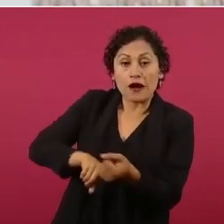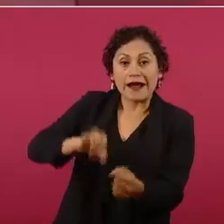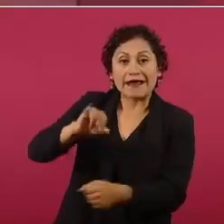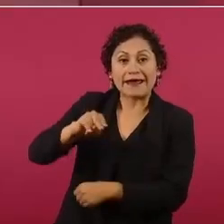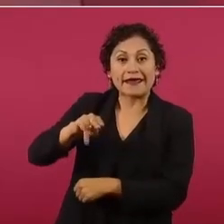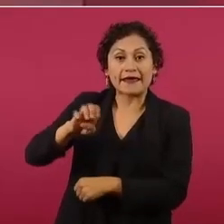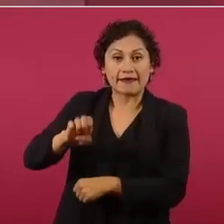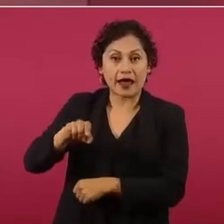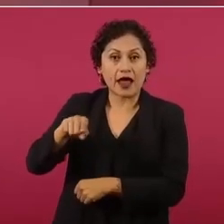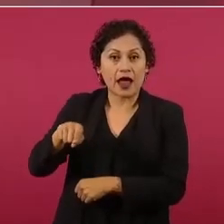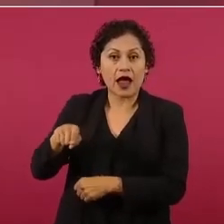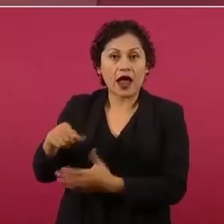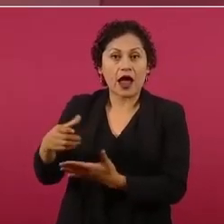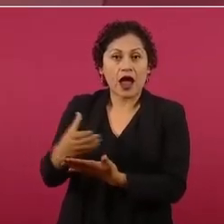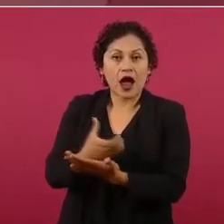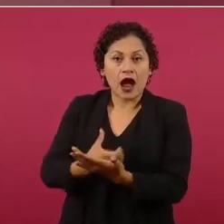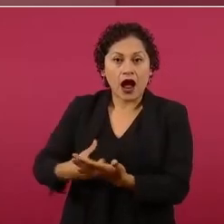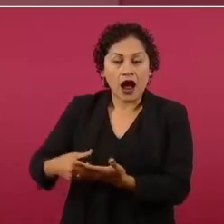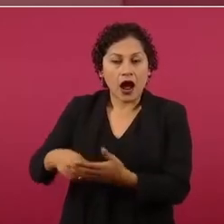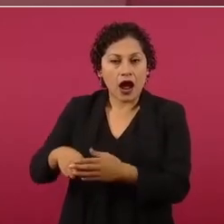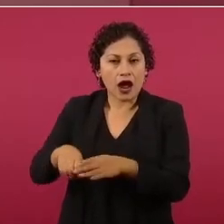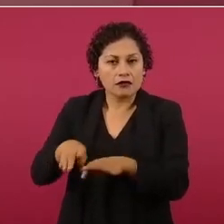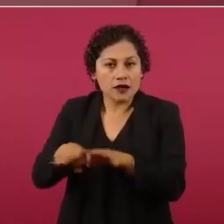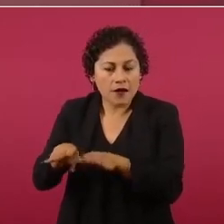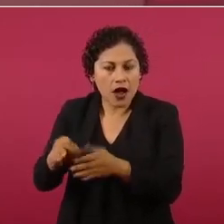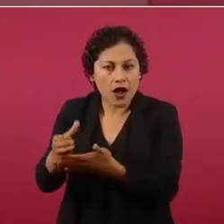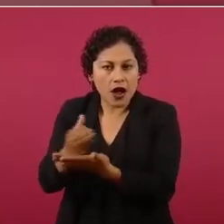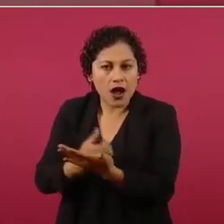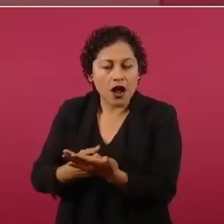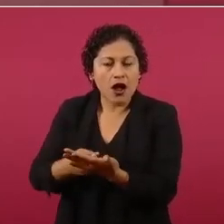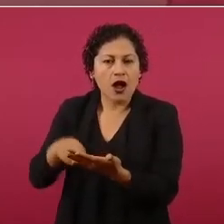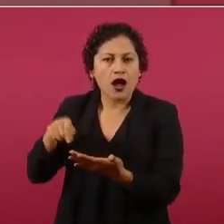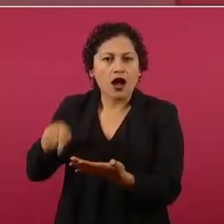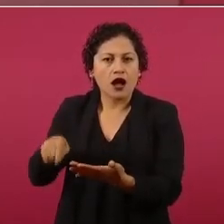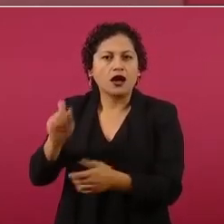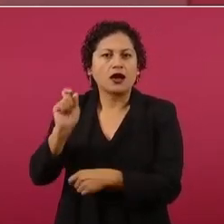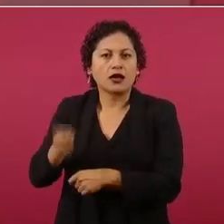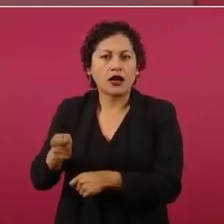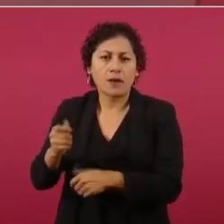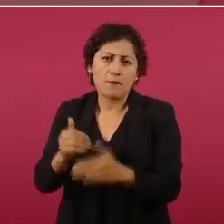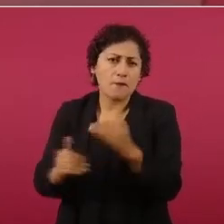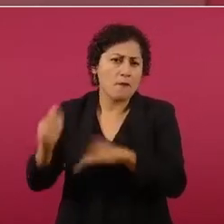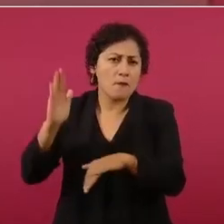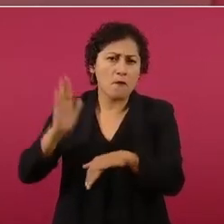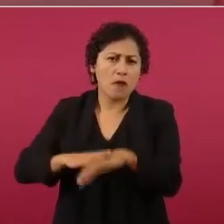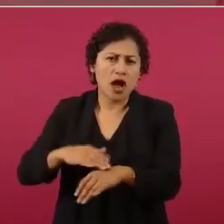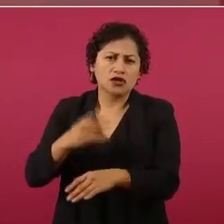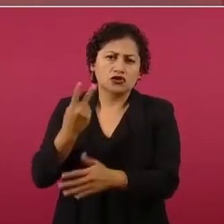y hasta el triple de lo que gana el presidente de la República?